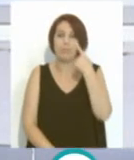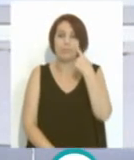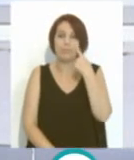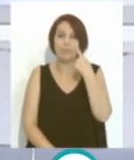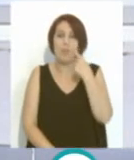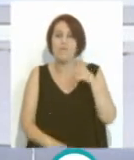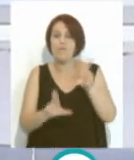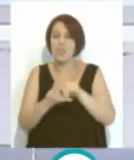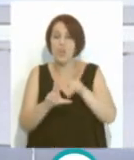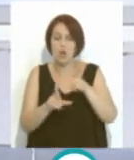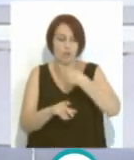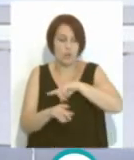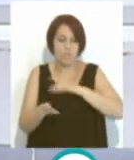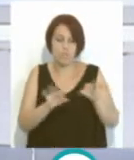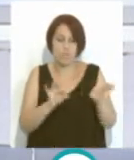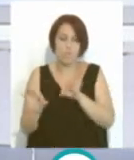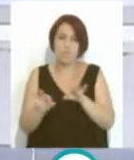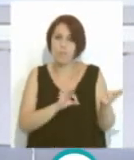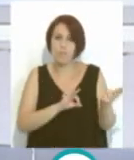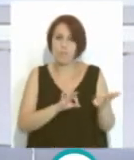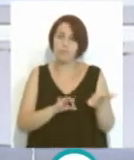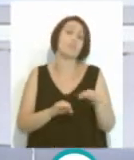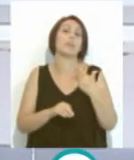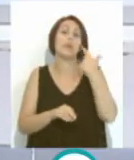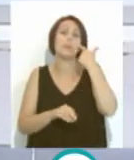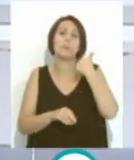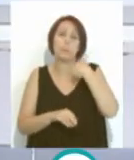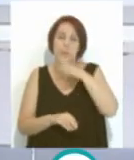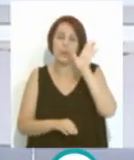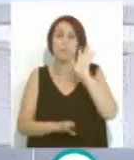ese vídeo que tenemos preparado y ya veremos el porqué.